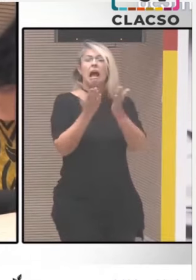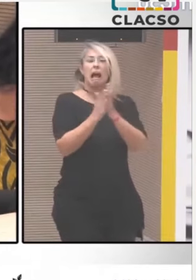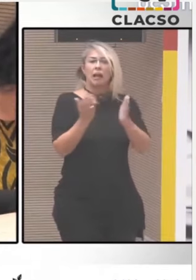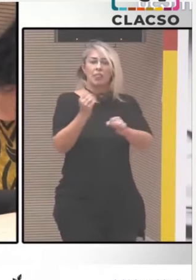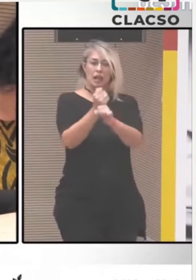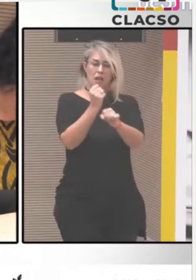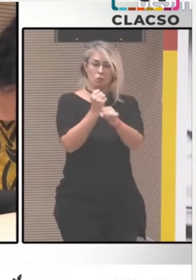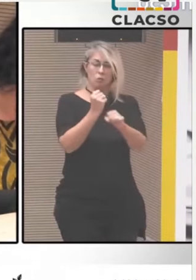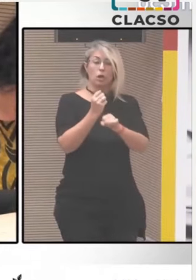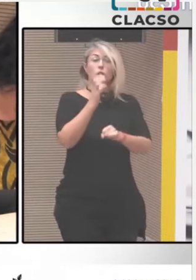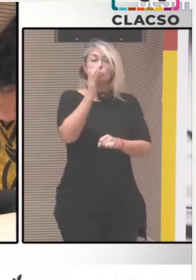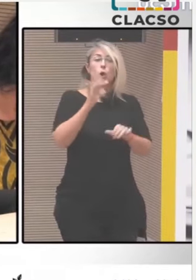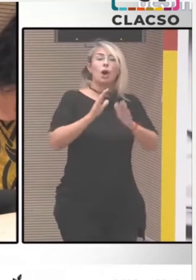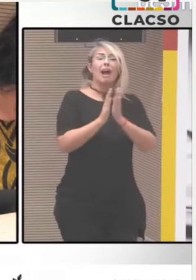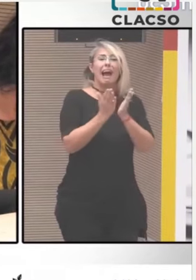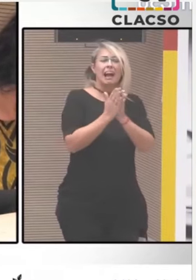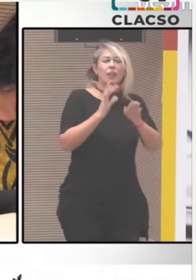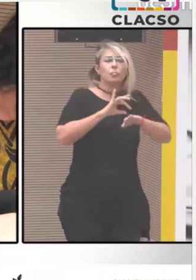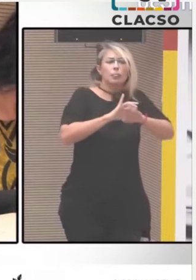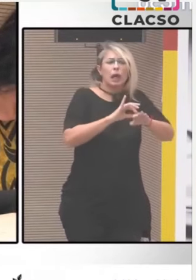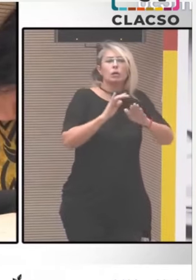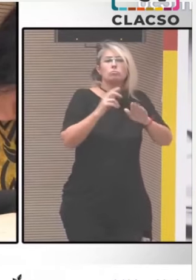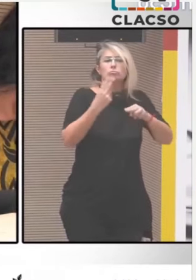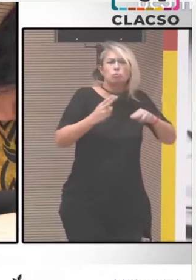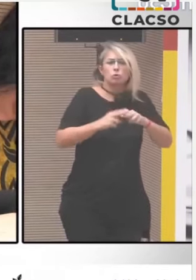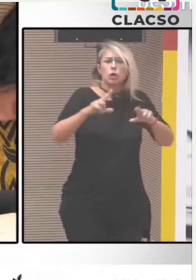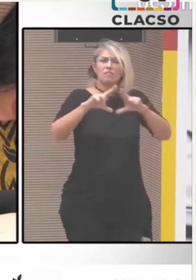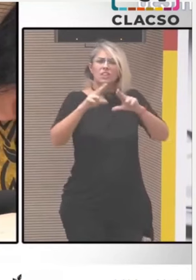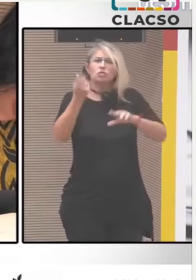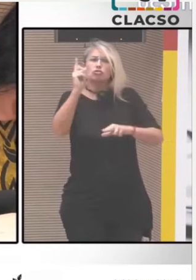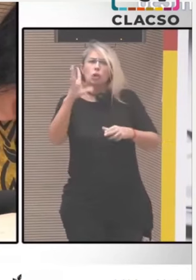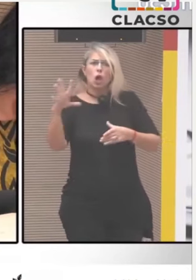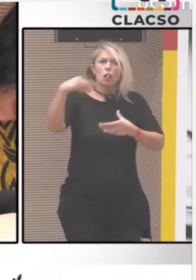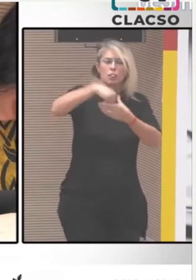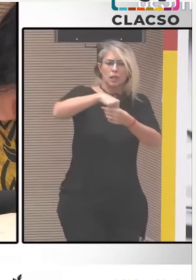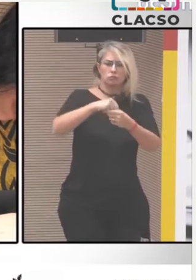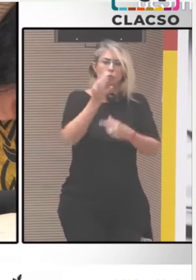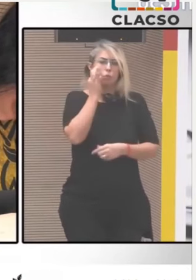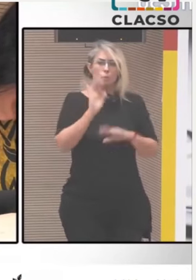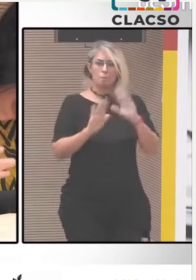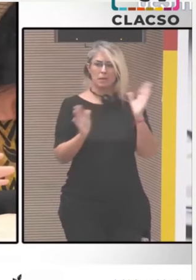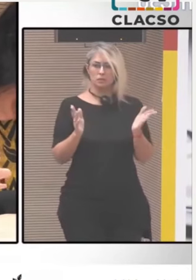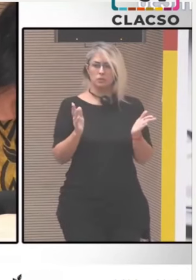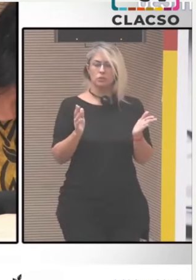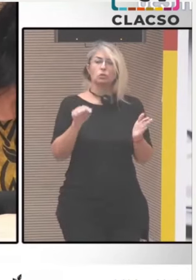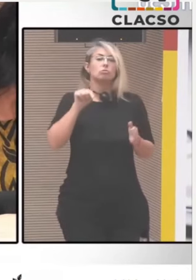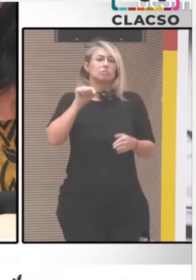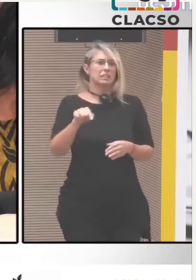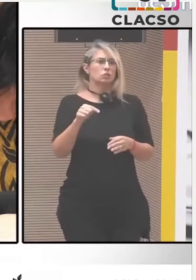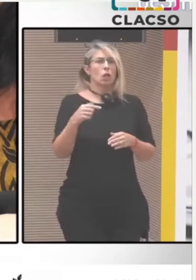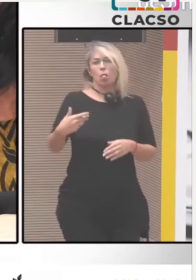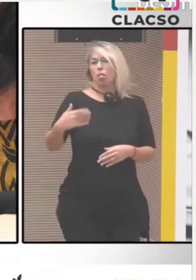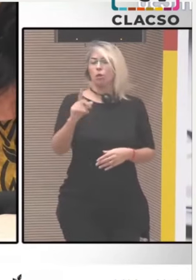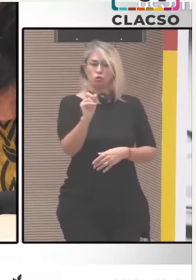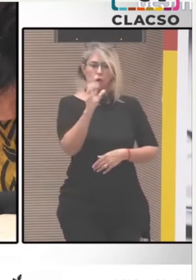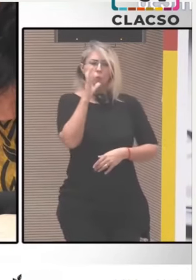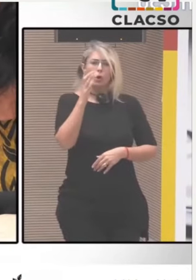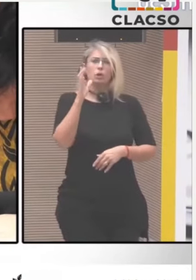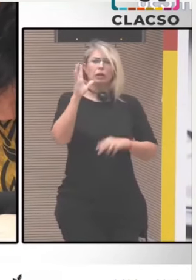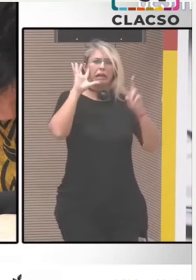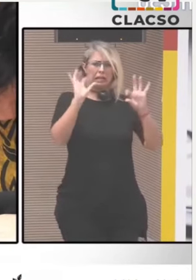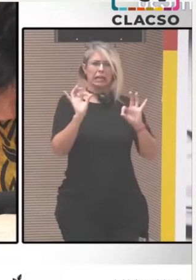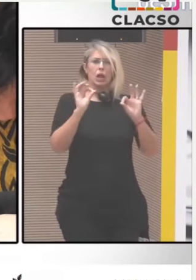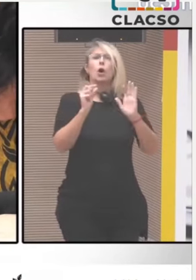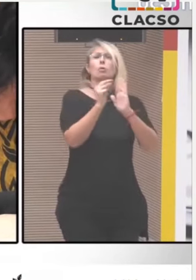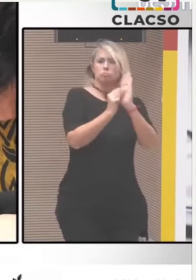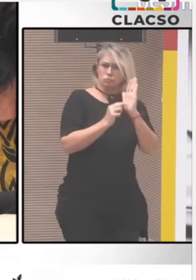encuentro. Pero, Karina, imagino que esto no queda aquí, digo que, o sea, posiblemente es un primer encuentro de lo que se espera muchos para